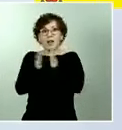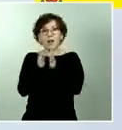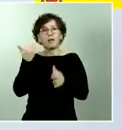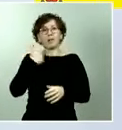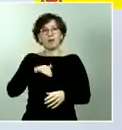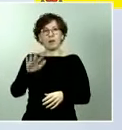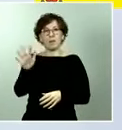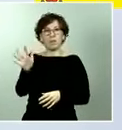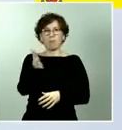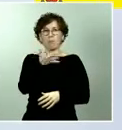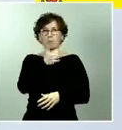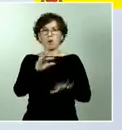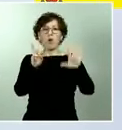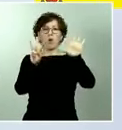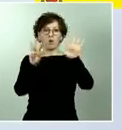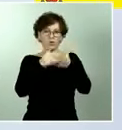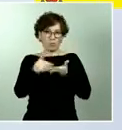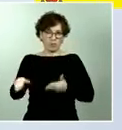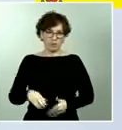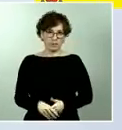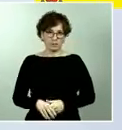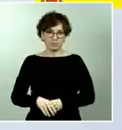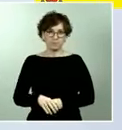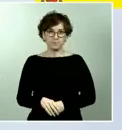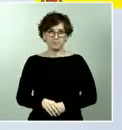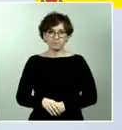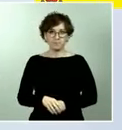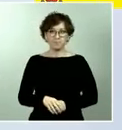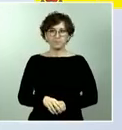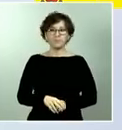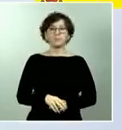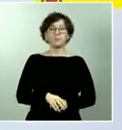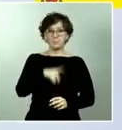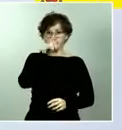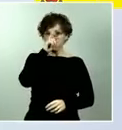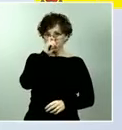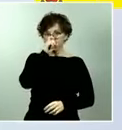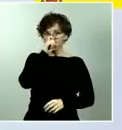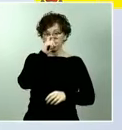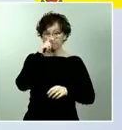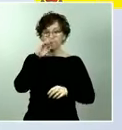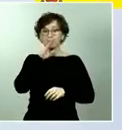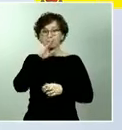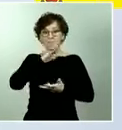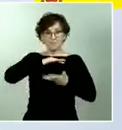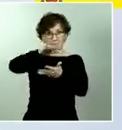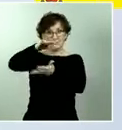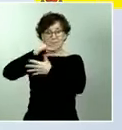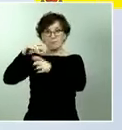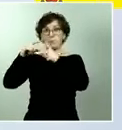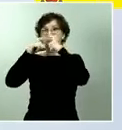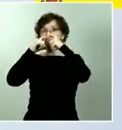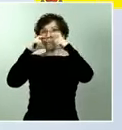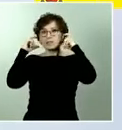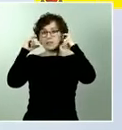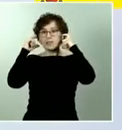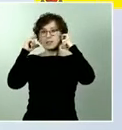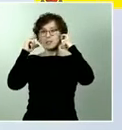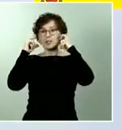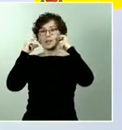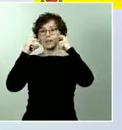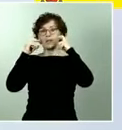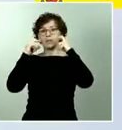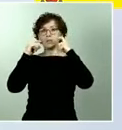8 millones. Recordemos también que estas mascarillas también van destinadas a los trabajadores del transporte público terrestre